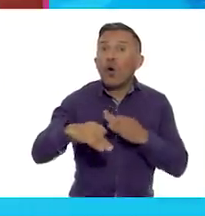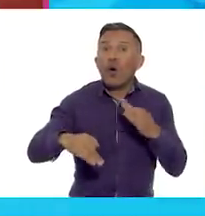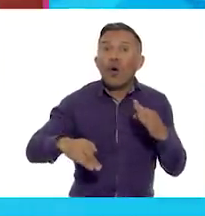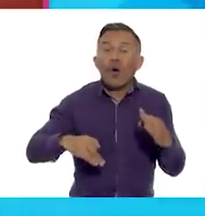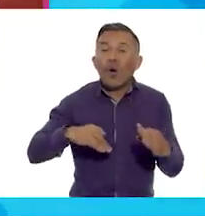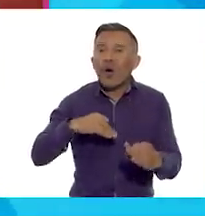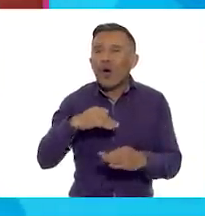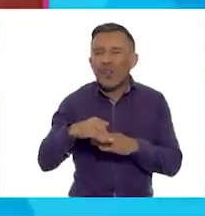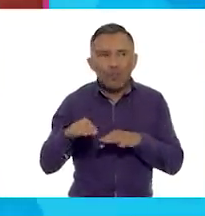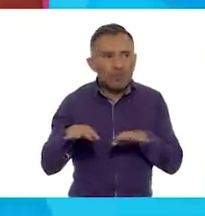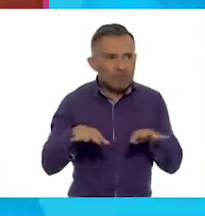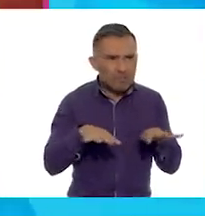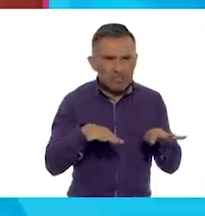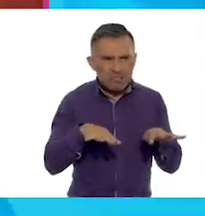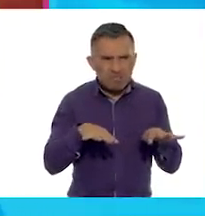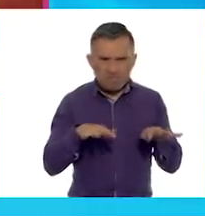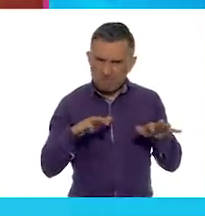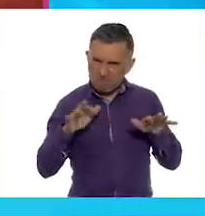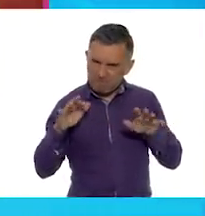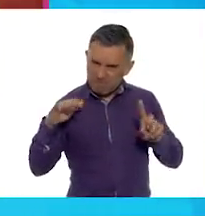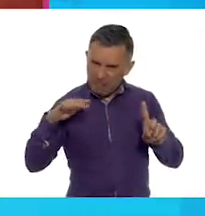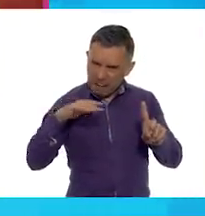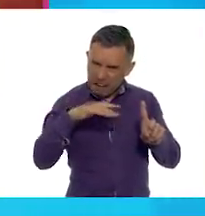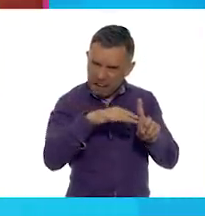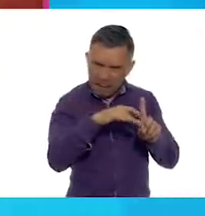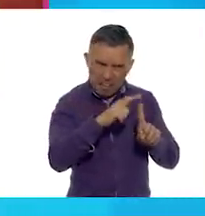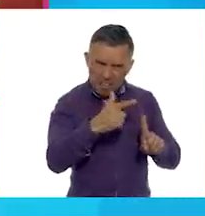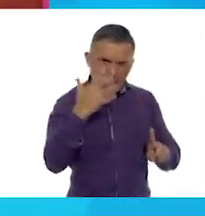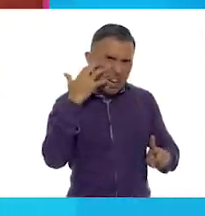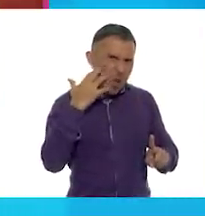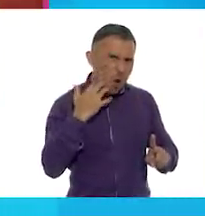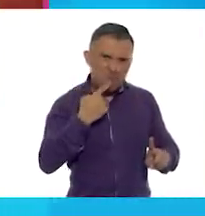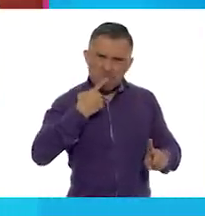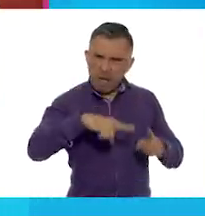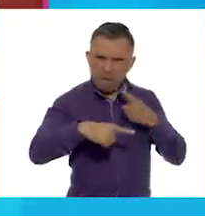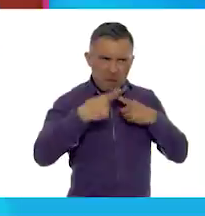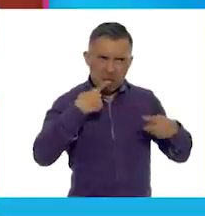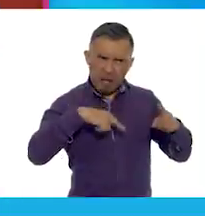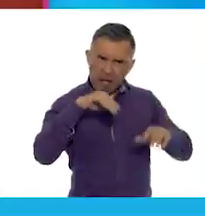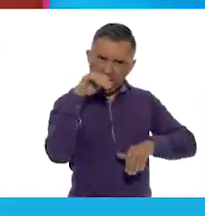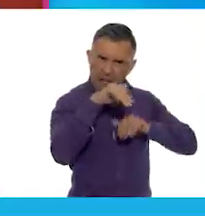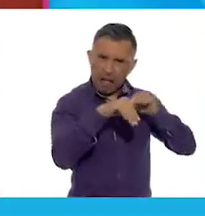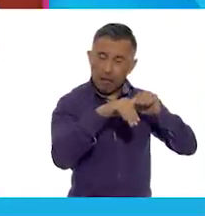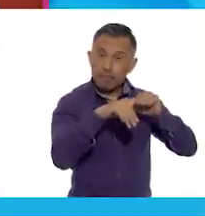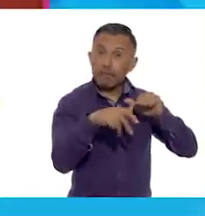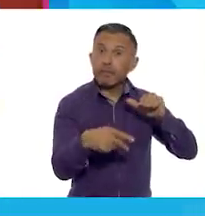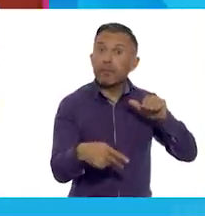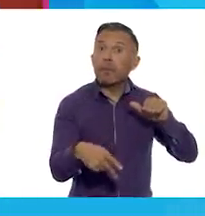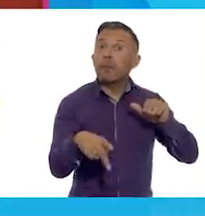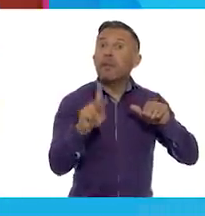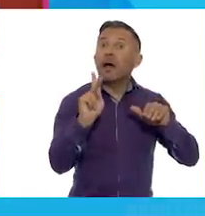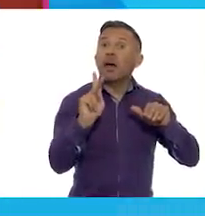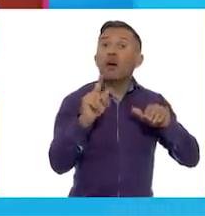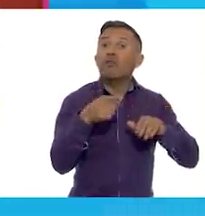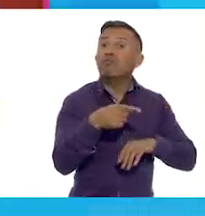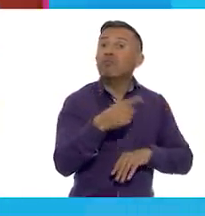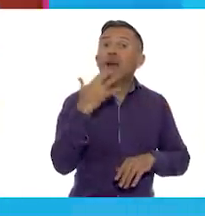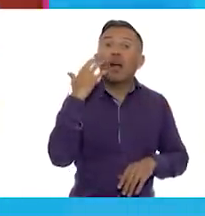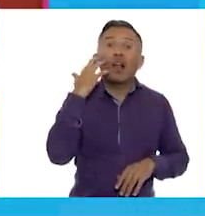para poderse quejar con el león. Pero, ¿qué creen que obtuvo como respuesta?